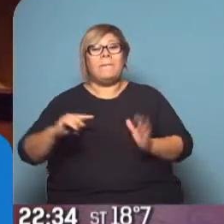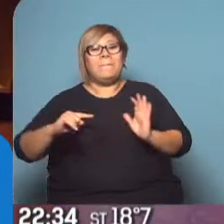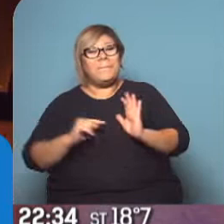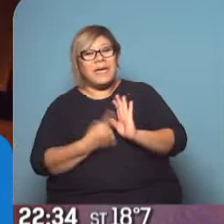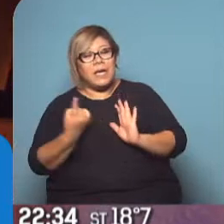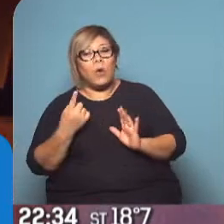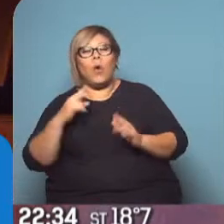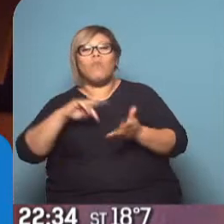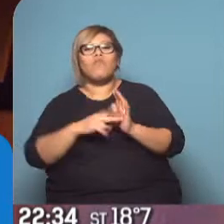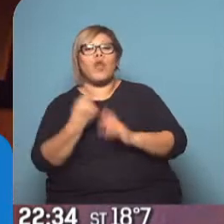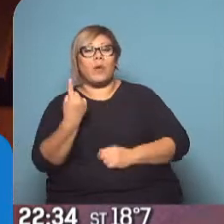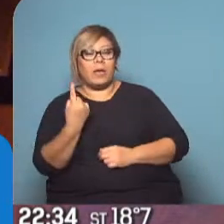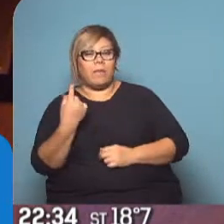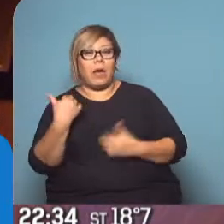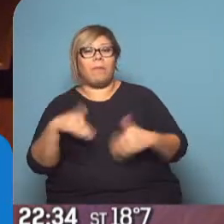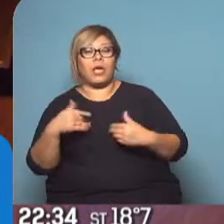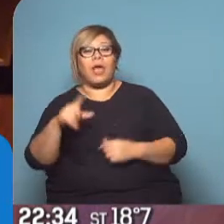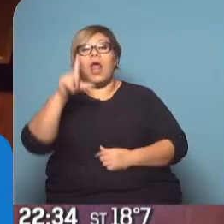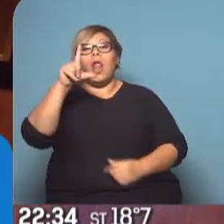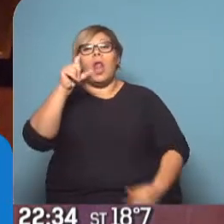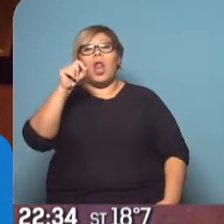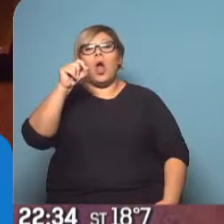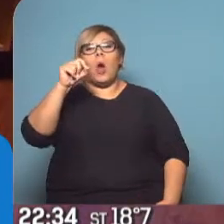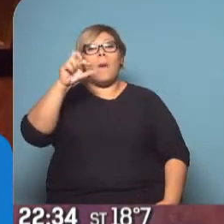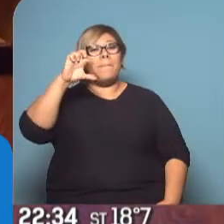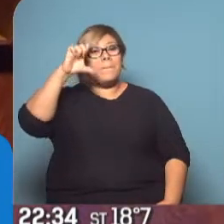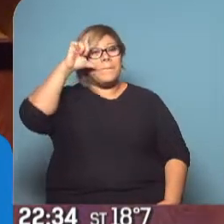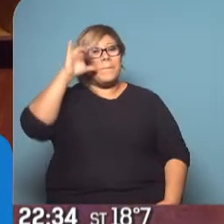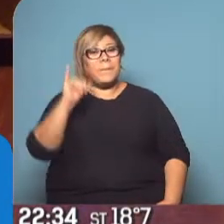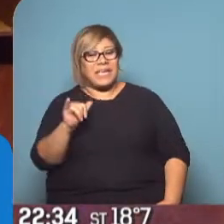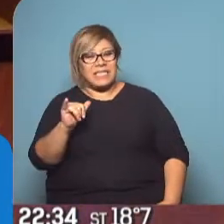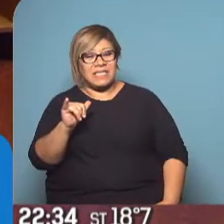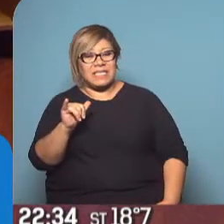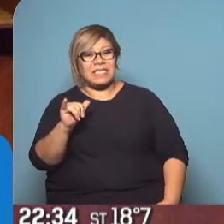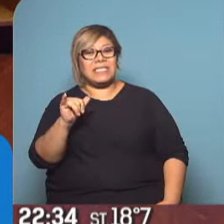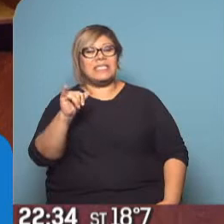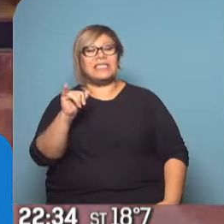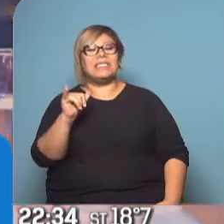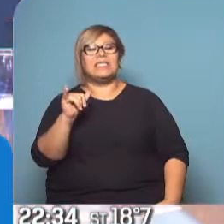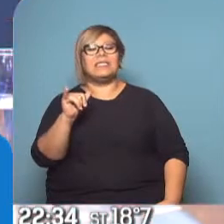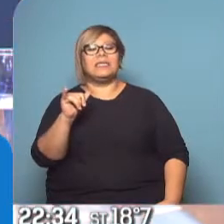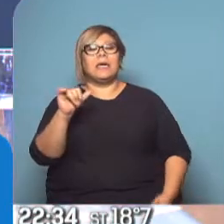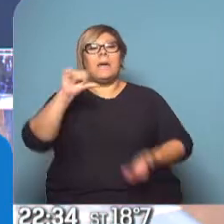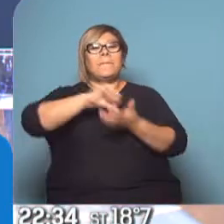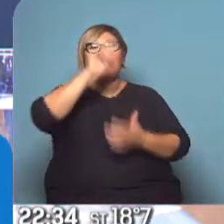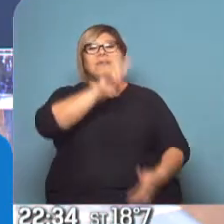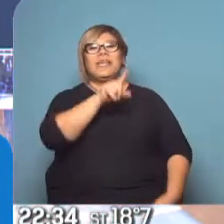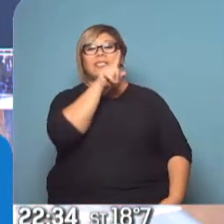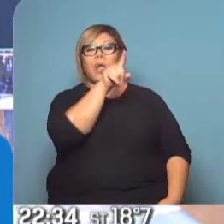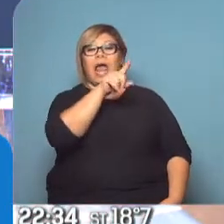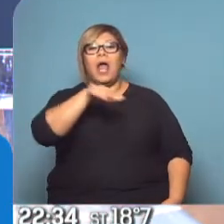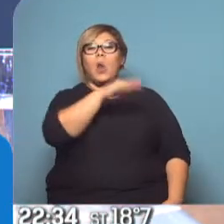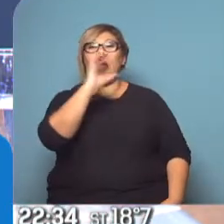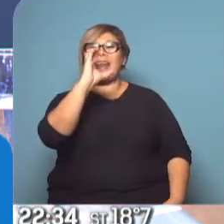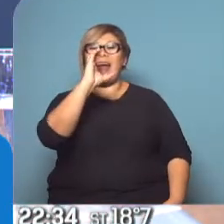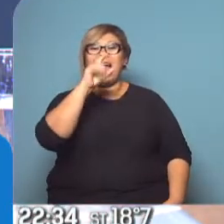medio, Leopoldo López, Leopoldo López que está como huésped en la embajada, o en la residencia del embajador en Caracas,